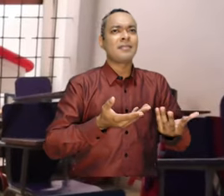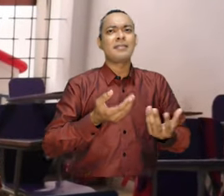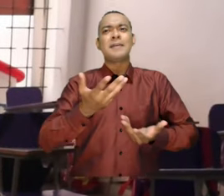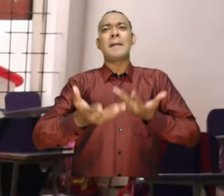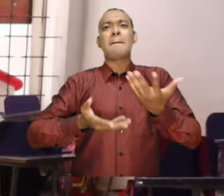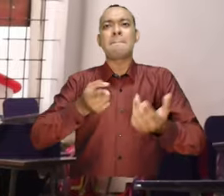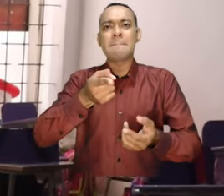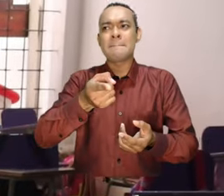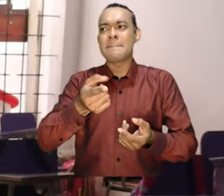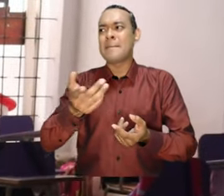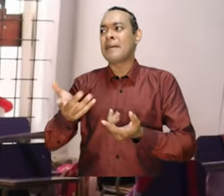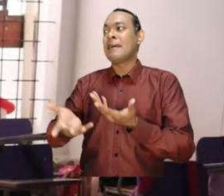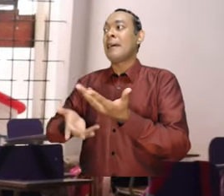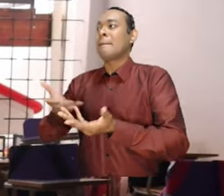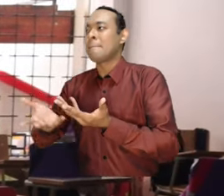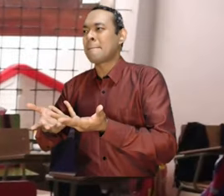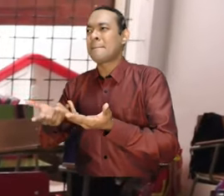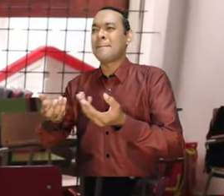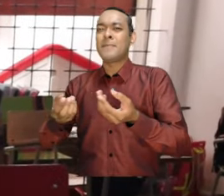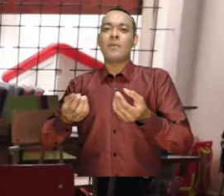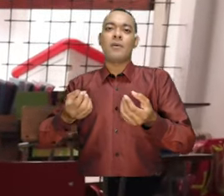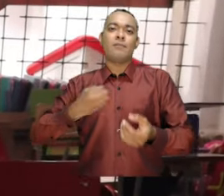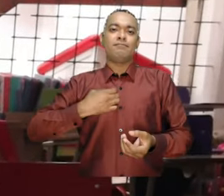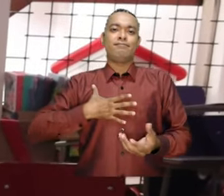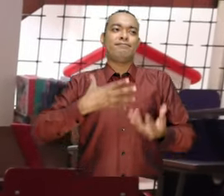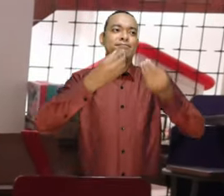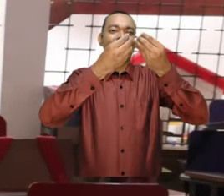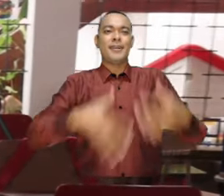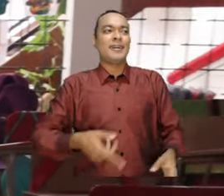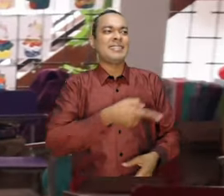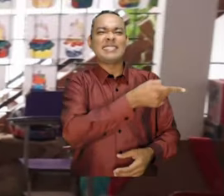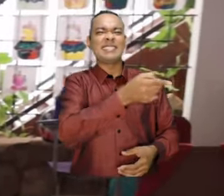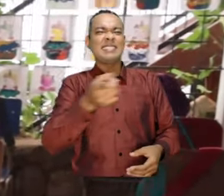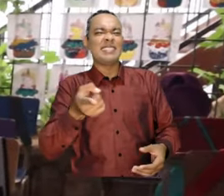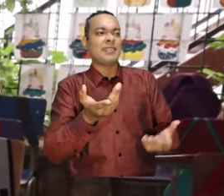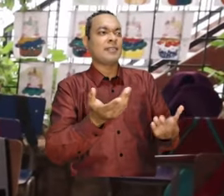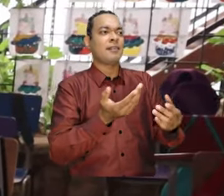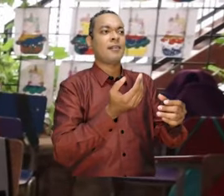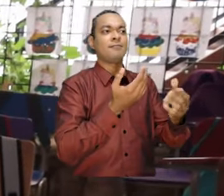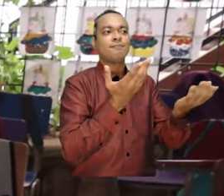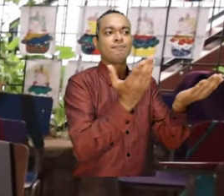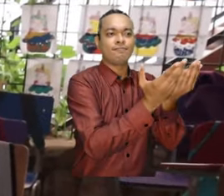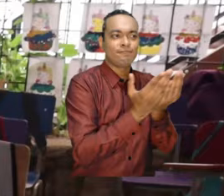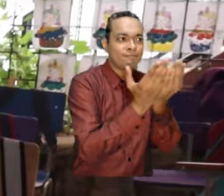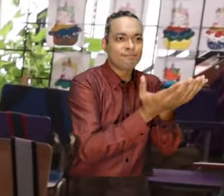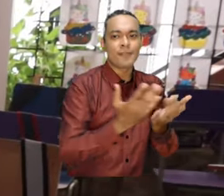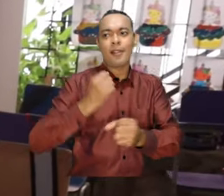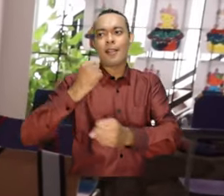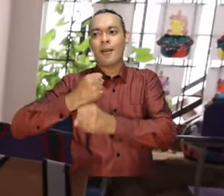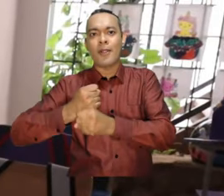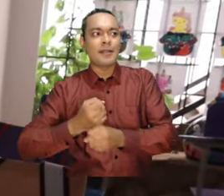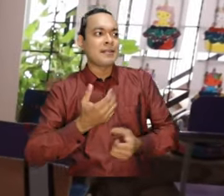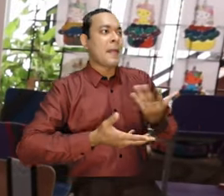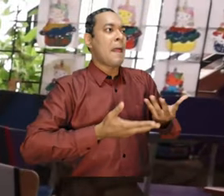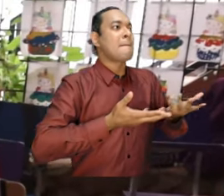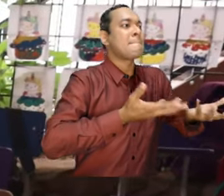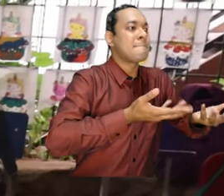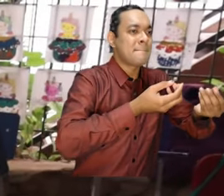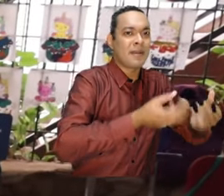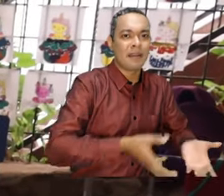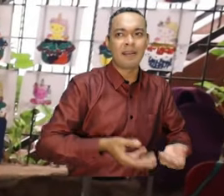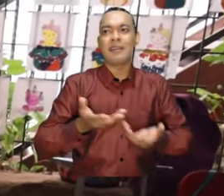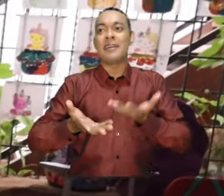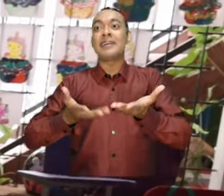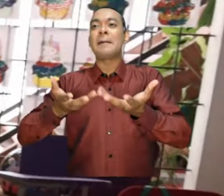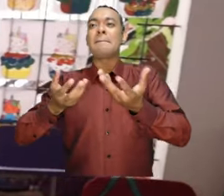oportunidades o falta de oportunidades para estudiar, por ejemplo, oportunidades académicas, laborales. Pero